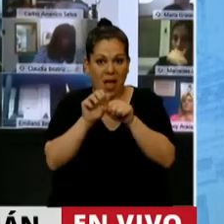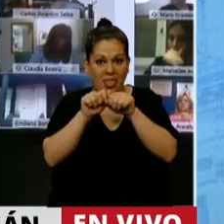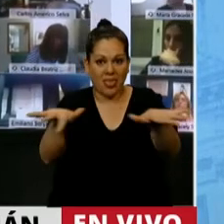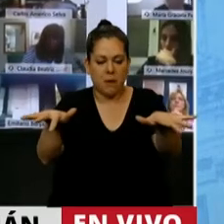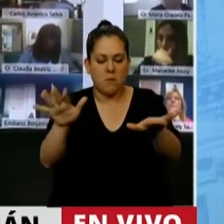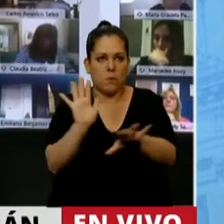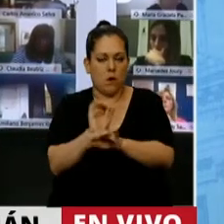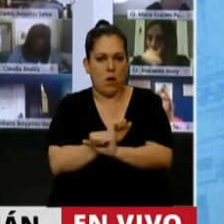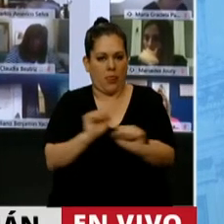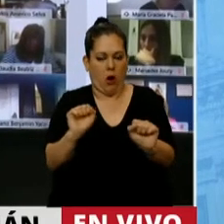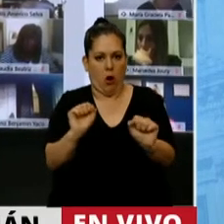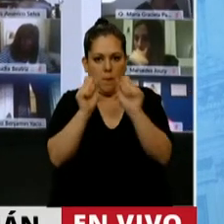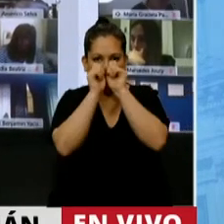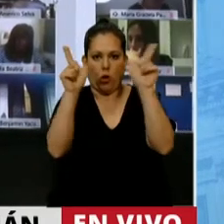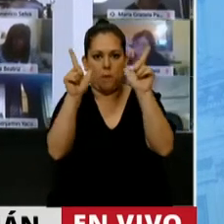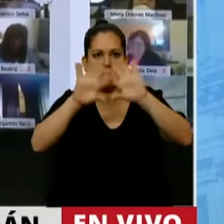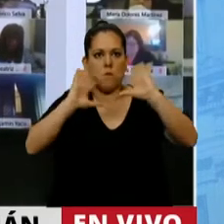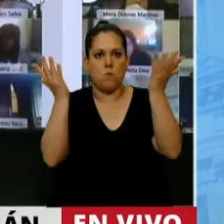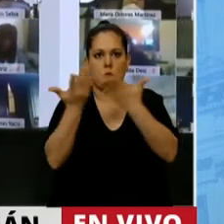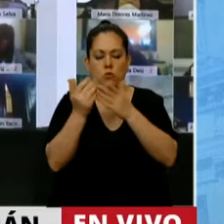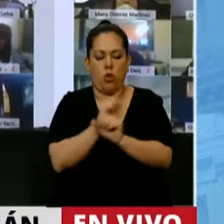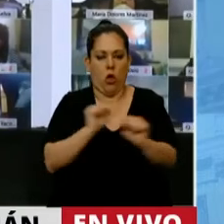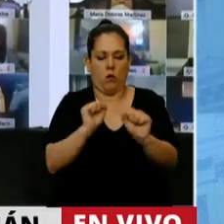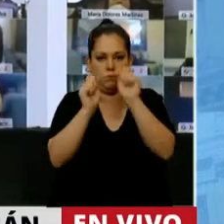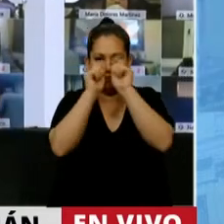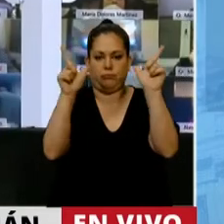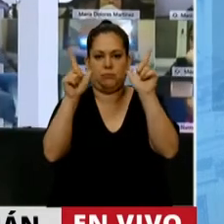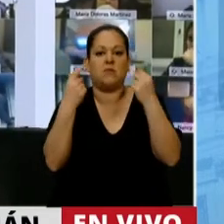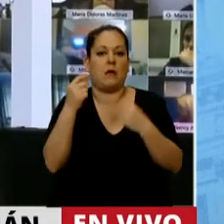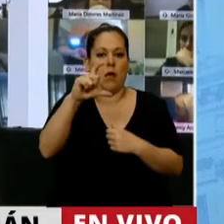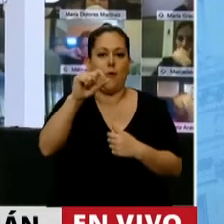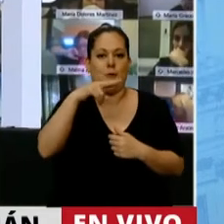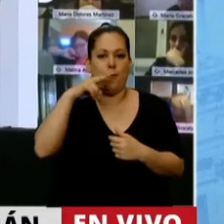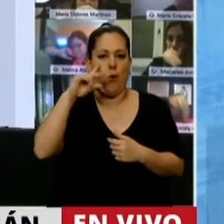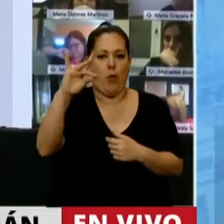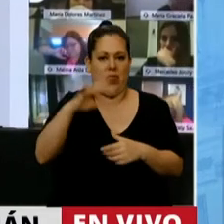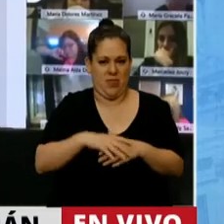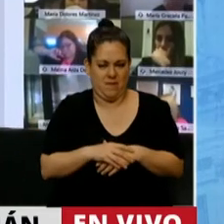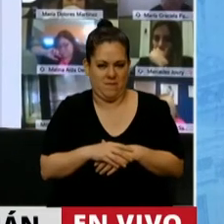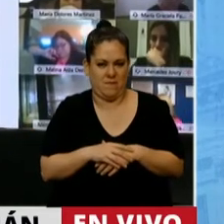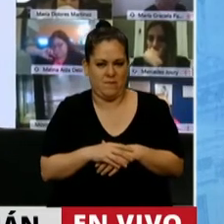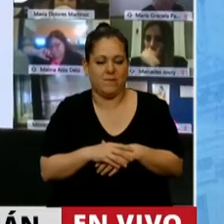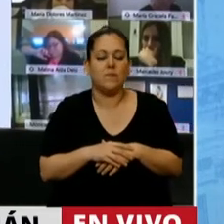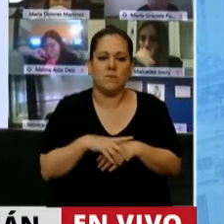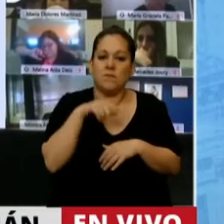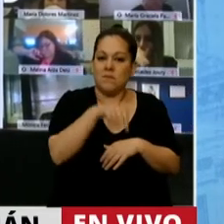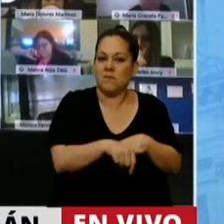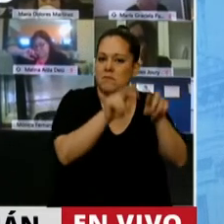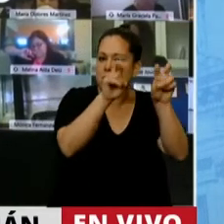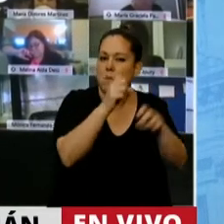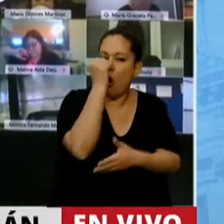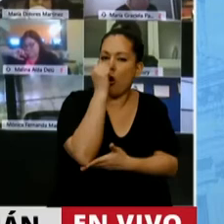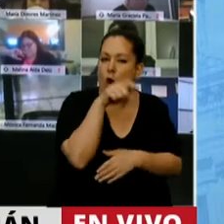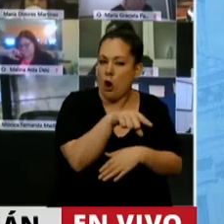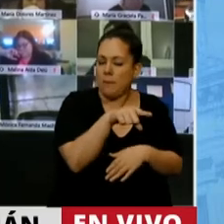tomó de sorpresa en el mundo entero, lo que es el COVID. Este cuadro de fragilidad macroeconómica impactó en